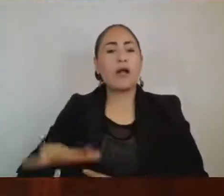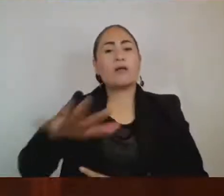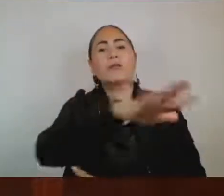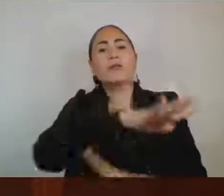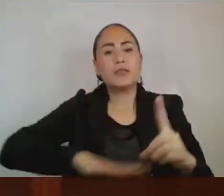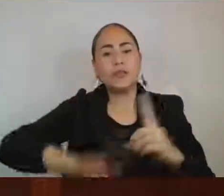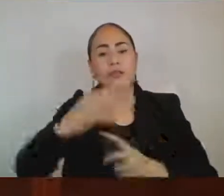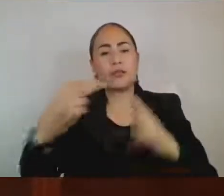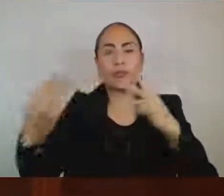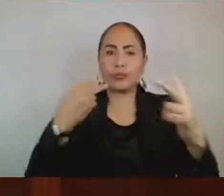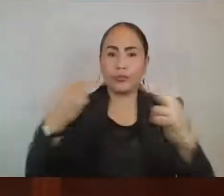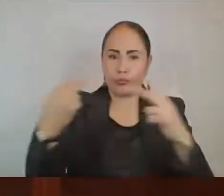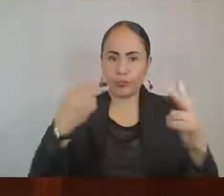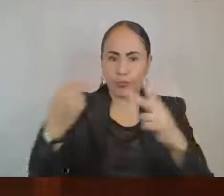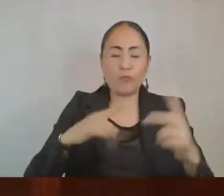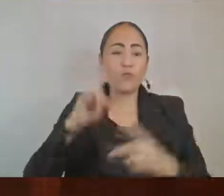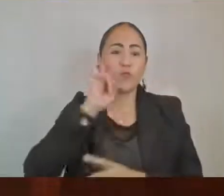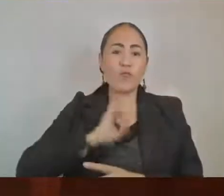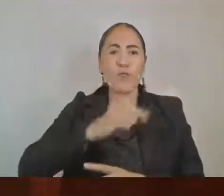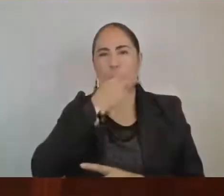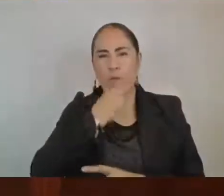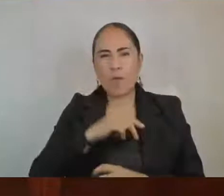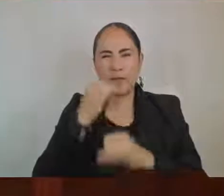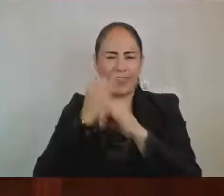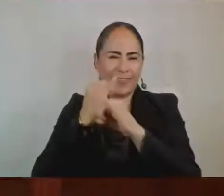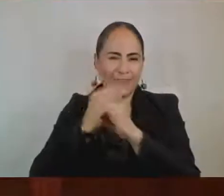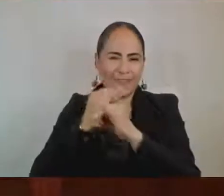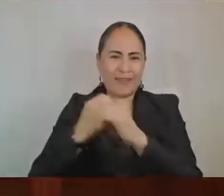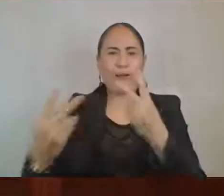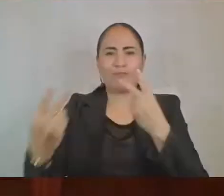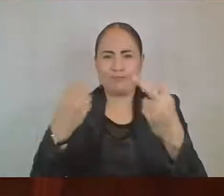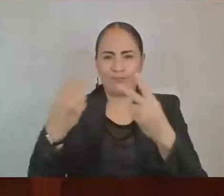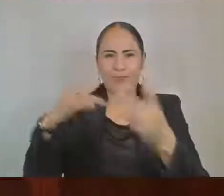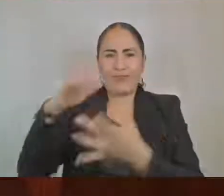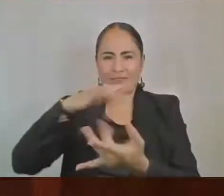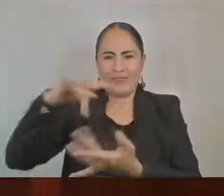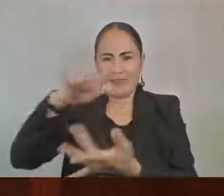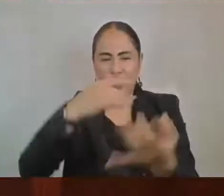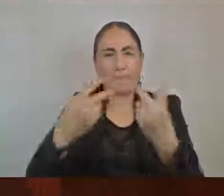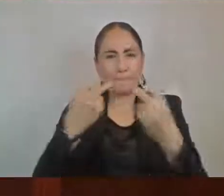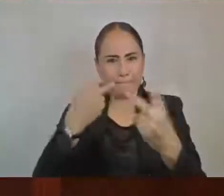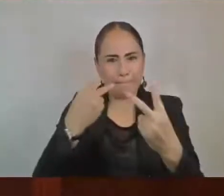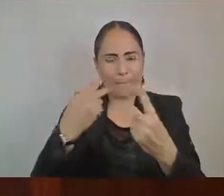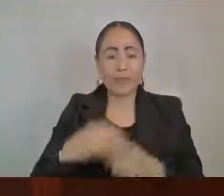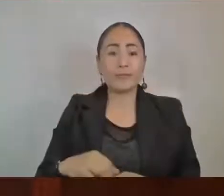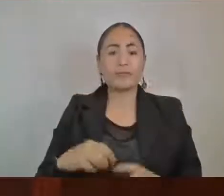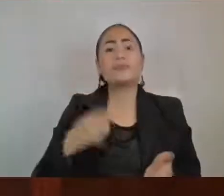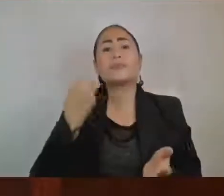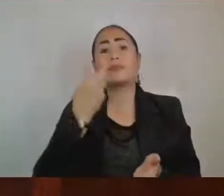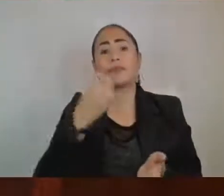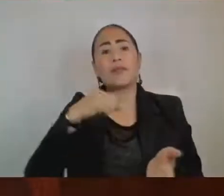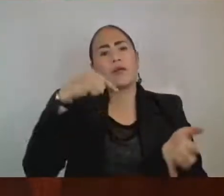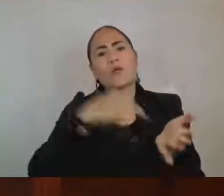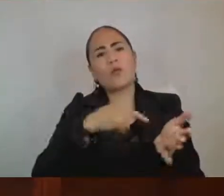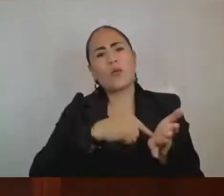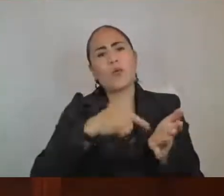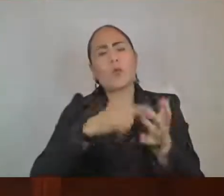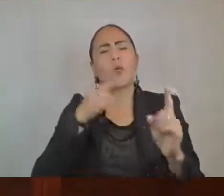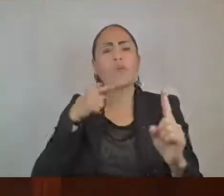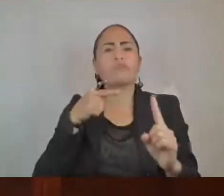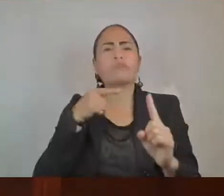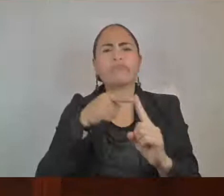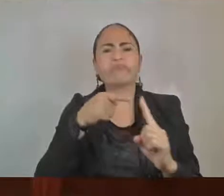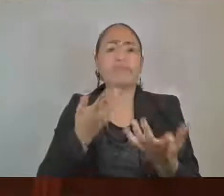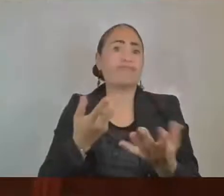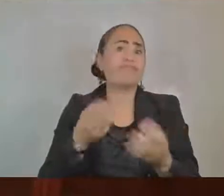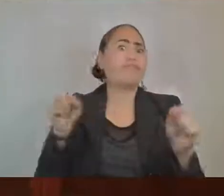amigas y amigos que nos siguen a través de las distintas redes sociales. Este es un punto polémico